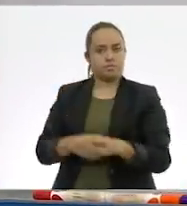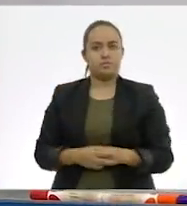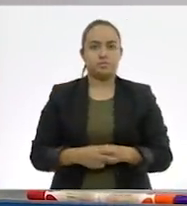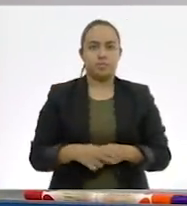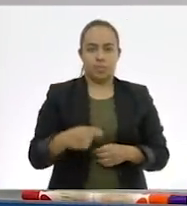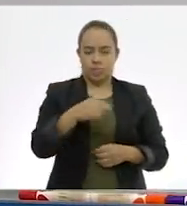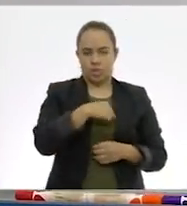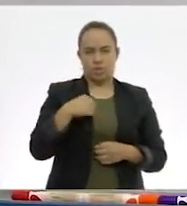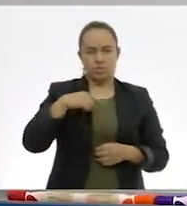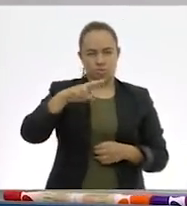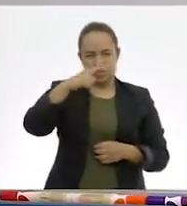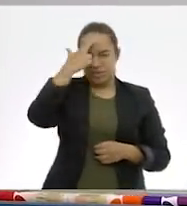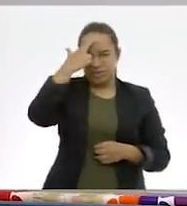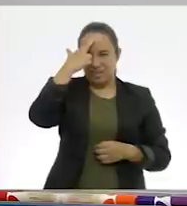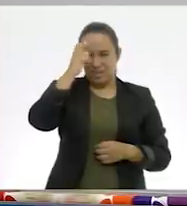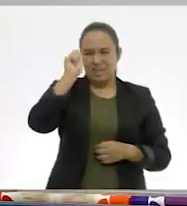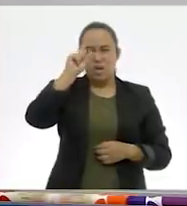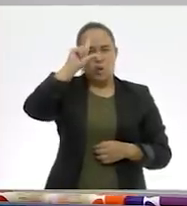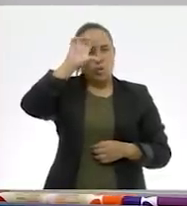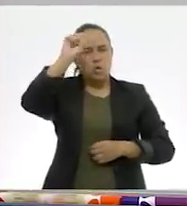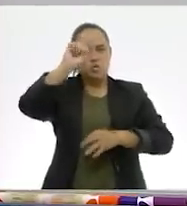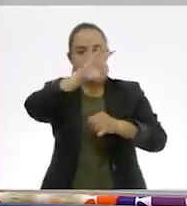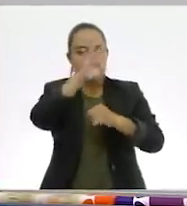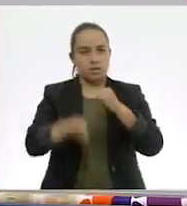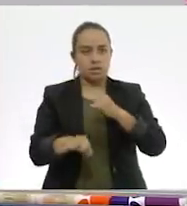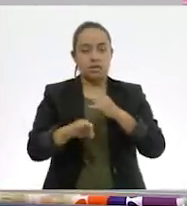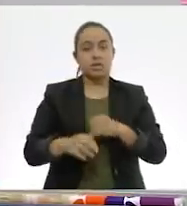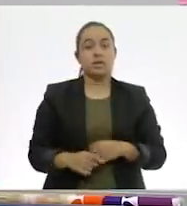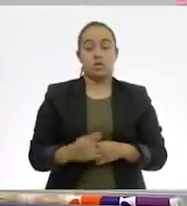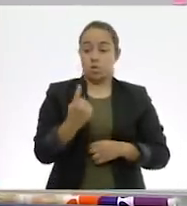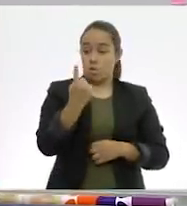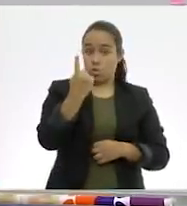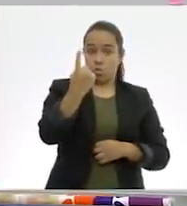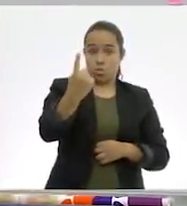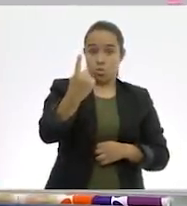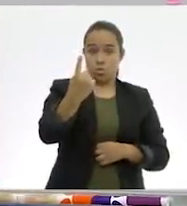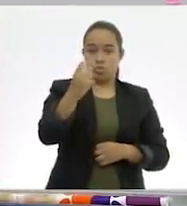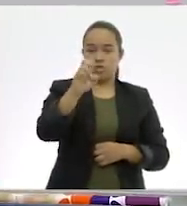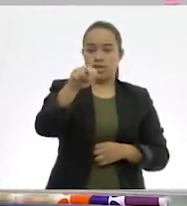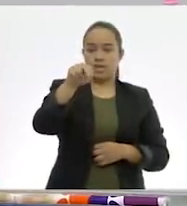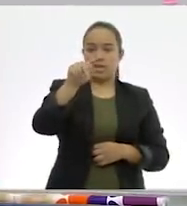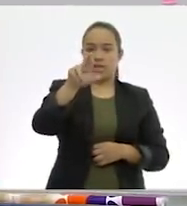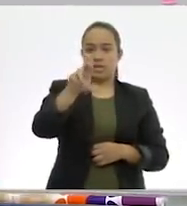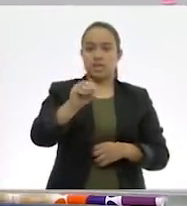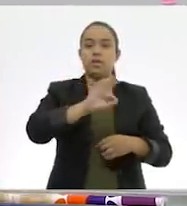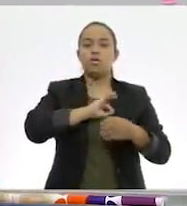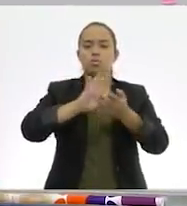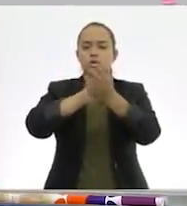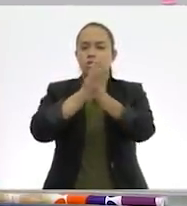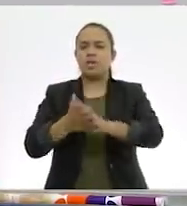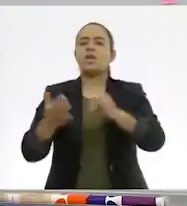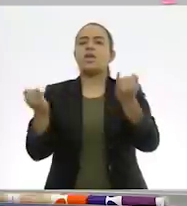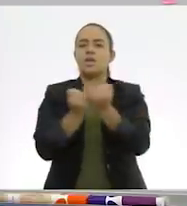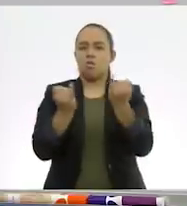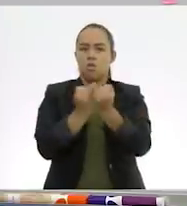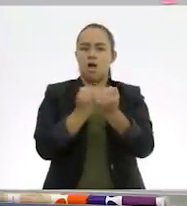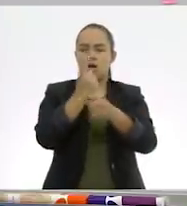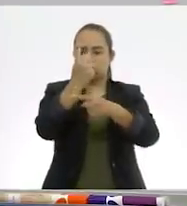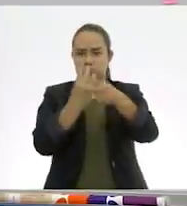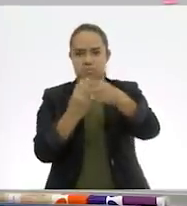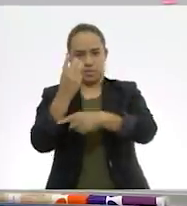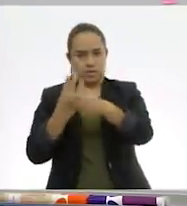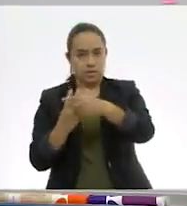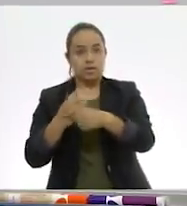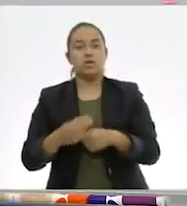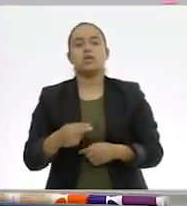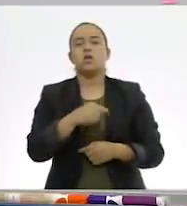a recordar el último de los conceptos que vimos, donde el entero se puede representar también en fracción. En este caso, si